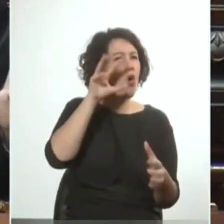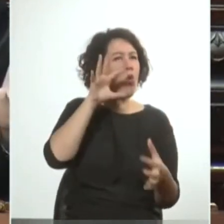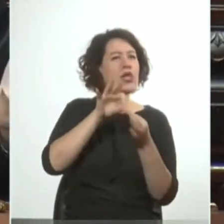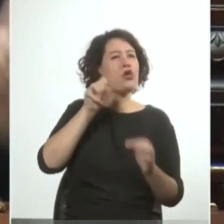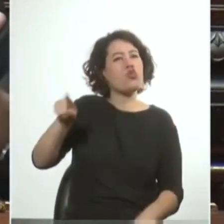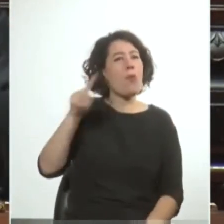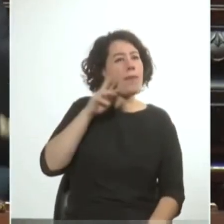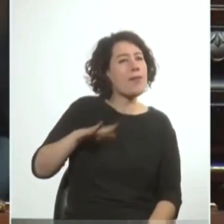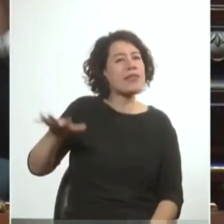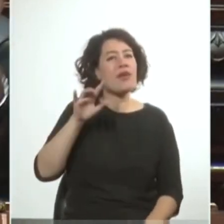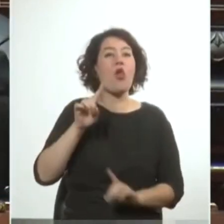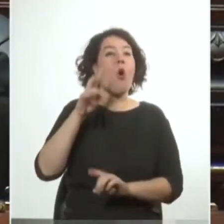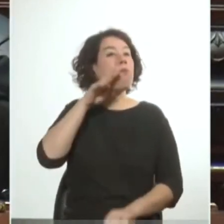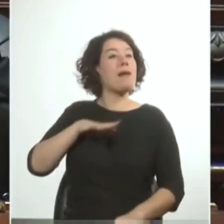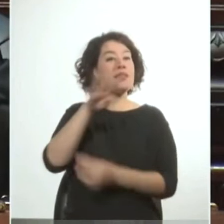su perspectiva no con la